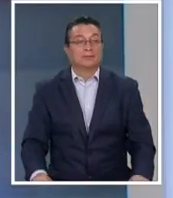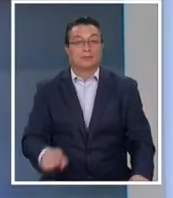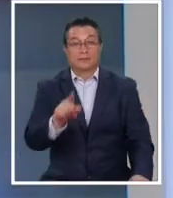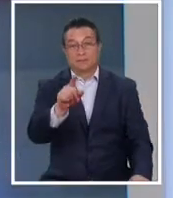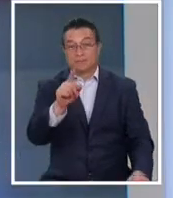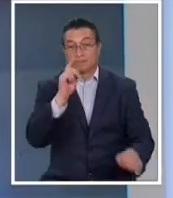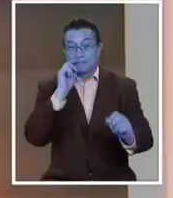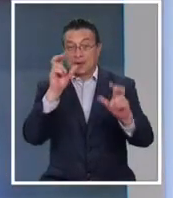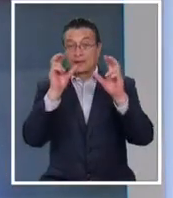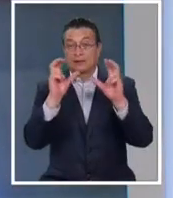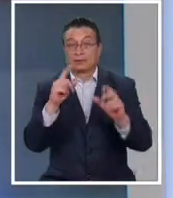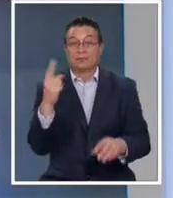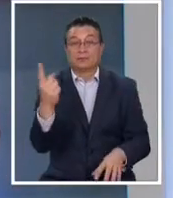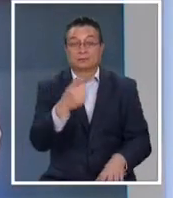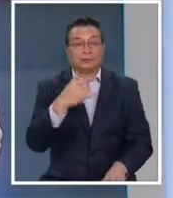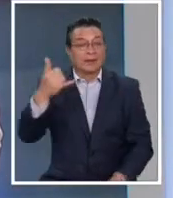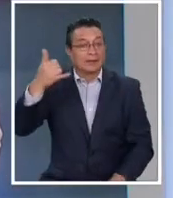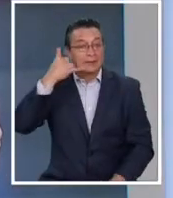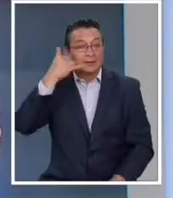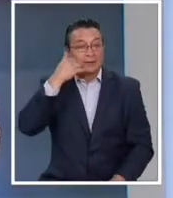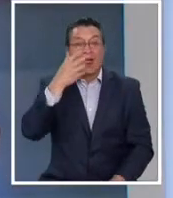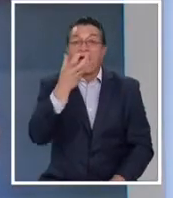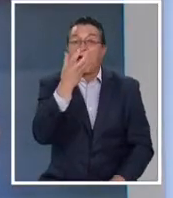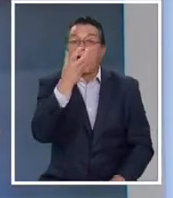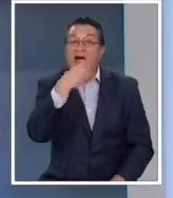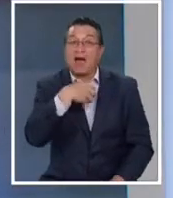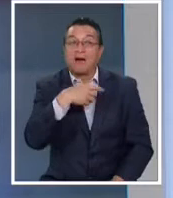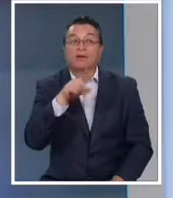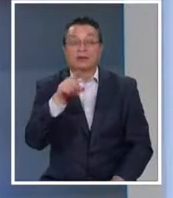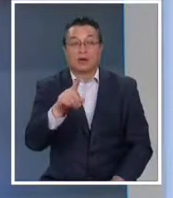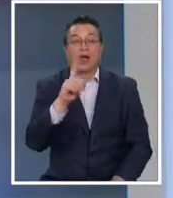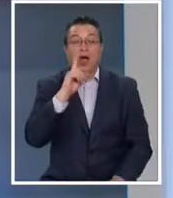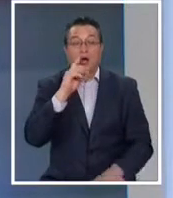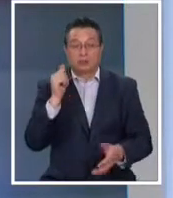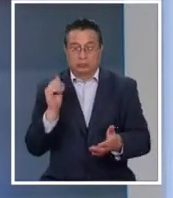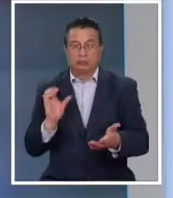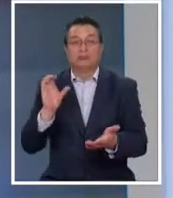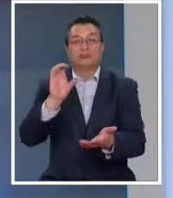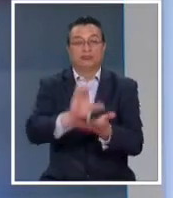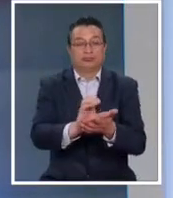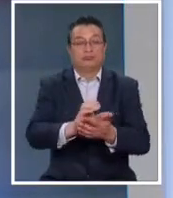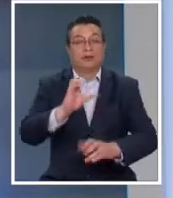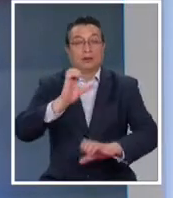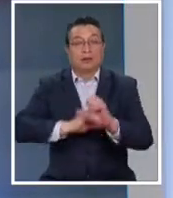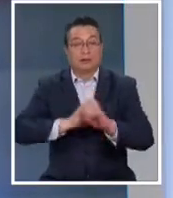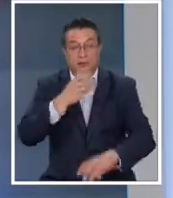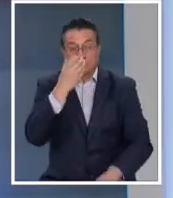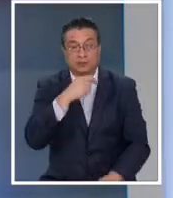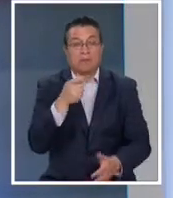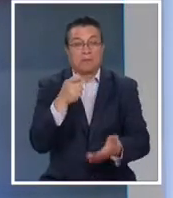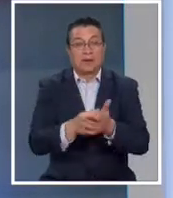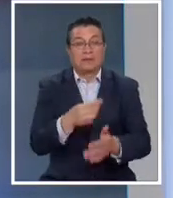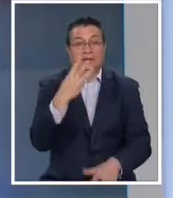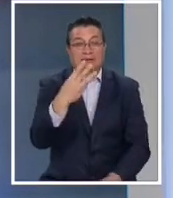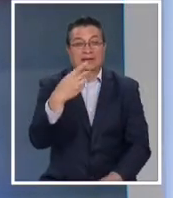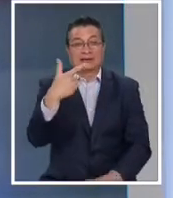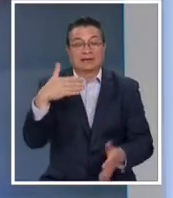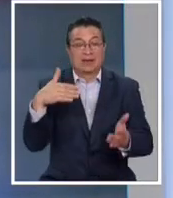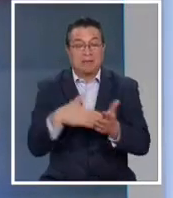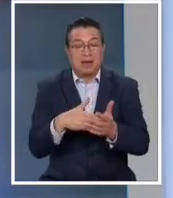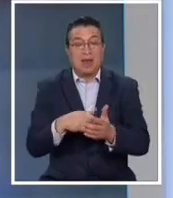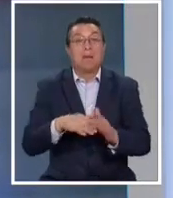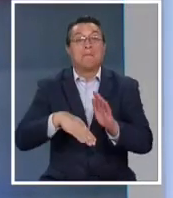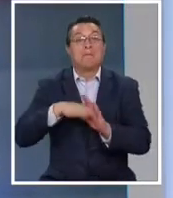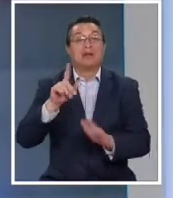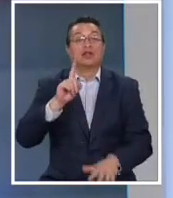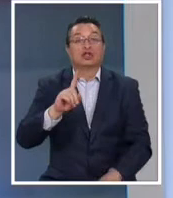Atención a los usuarios de los teléfonos iPhone. A través de una compensación, la empresa Apple pagará 37 mil pesos a más de